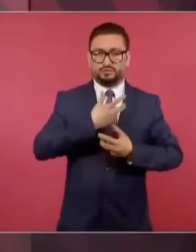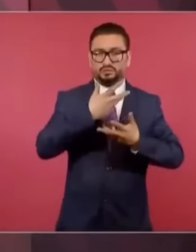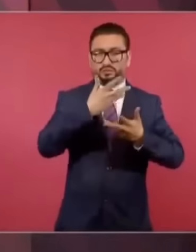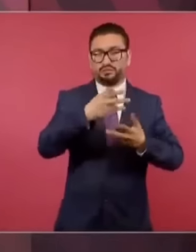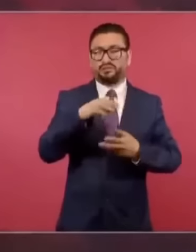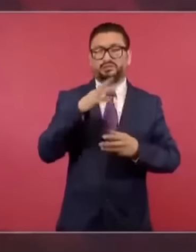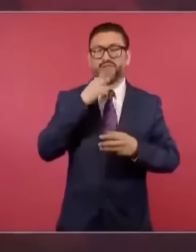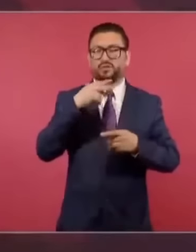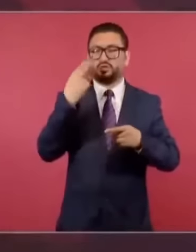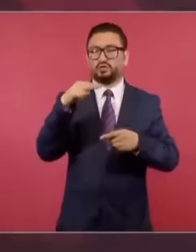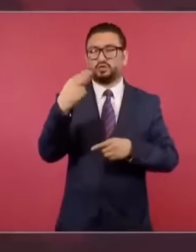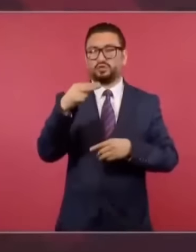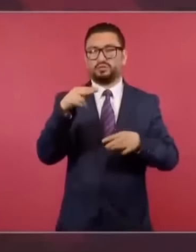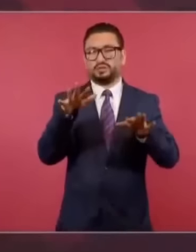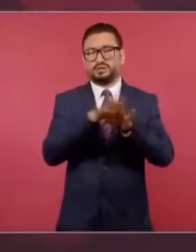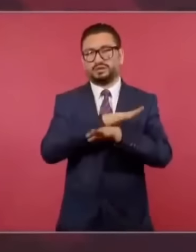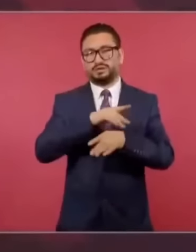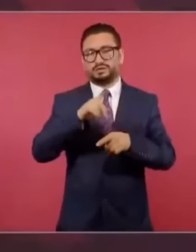poner